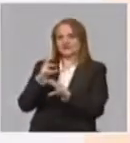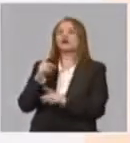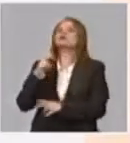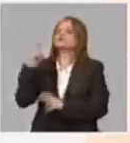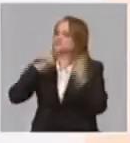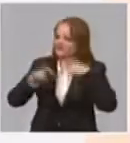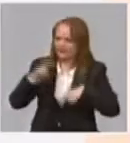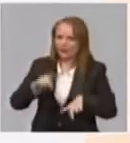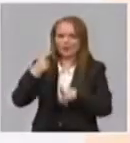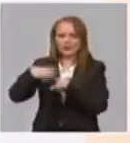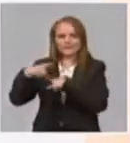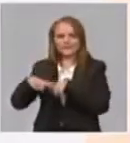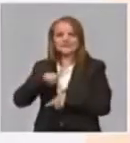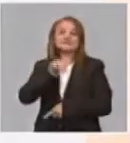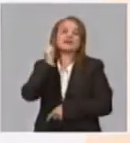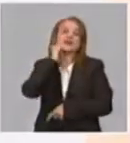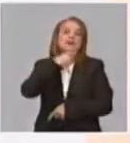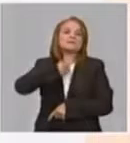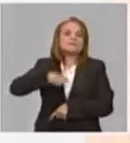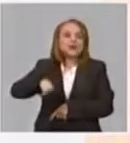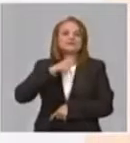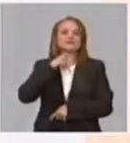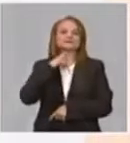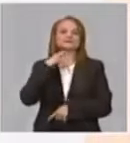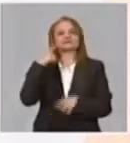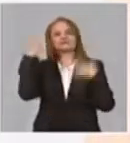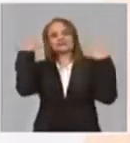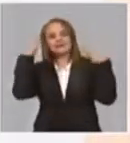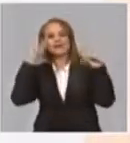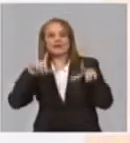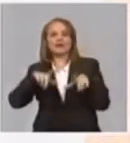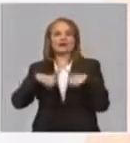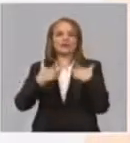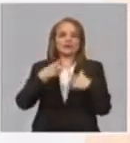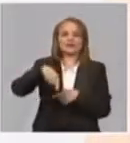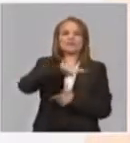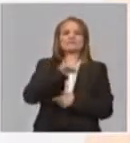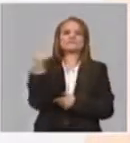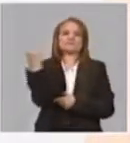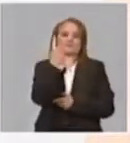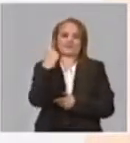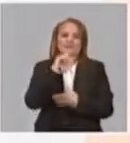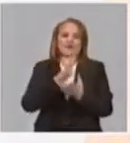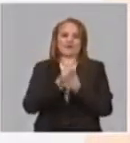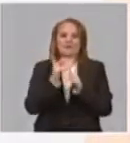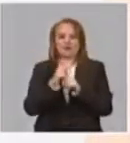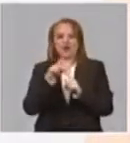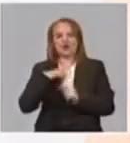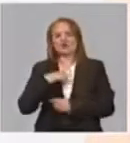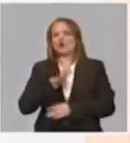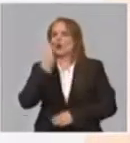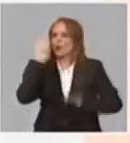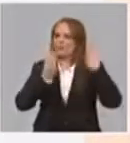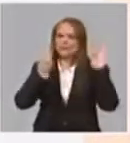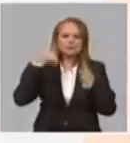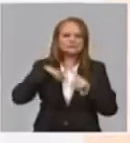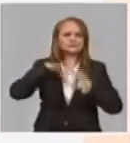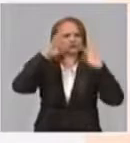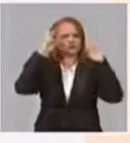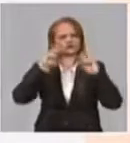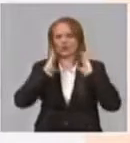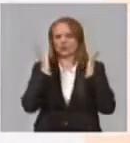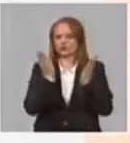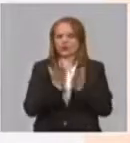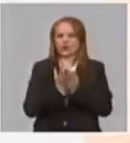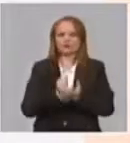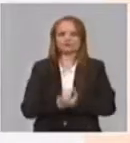a celebrar también nuestro primero de mayo con más resultados y con más compromiso. Siendo así, bueno, pues diré que en